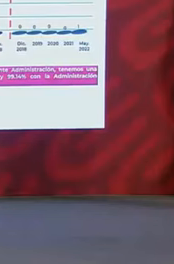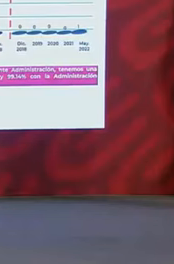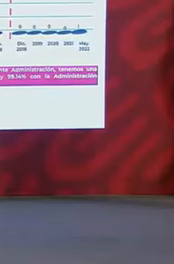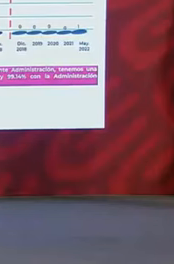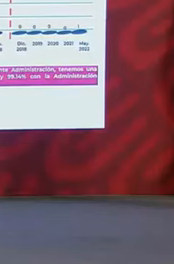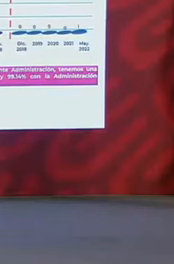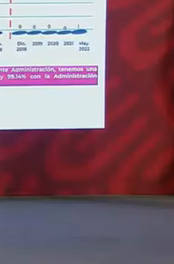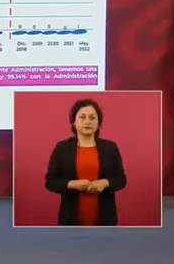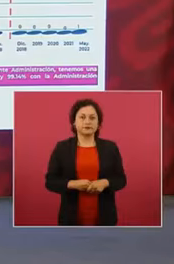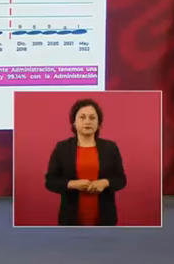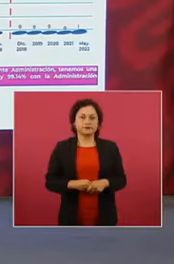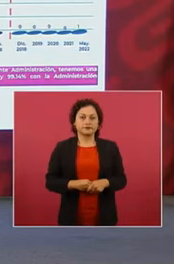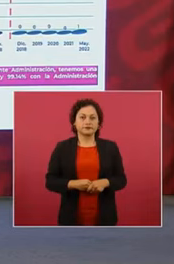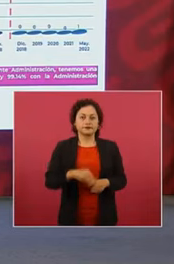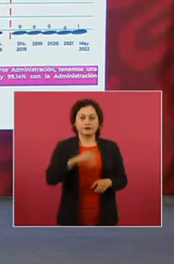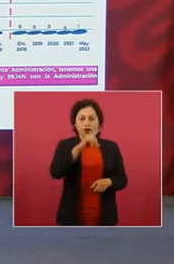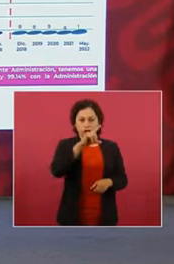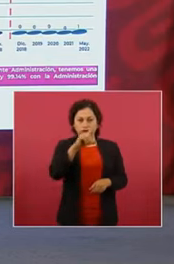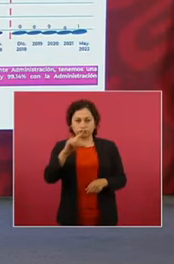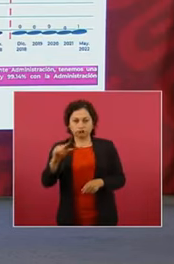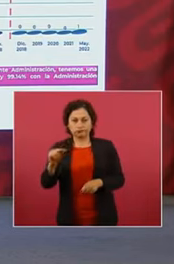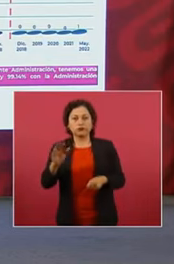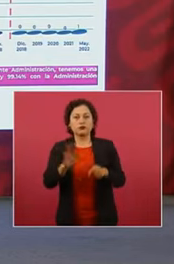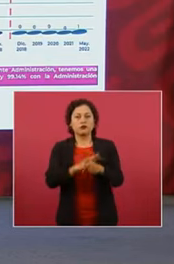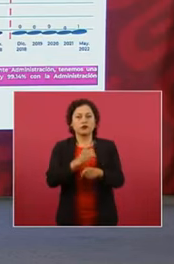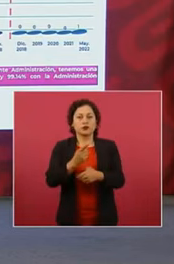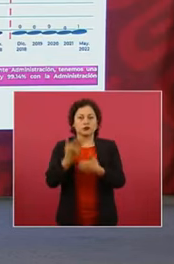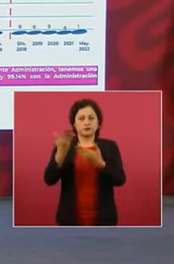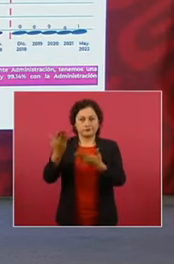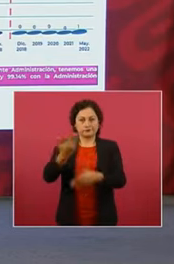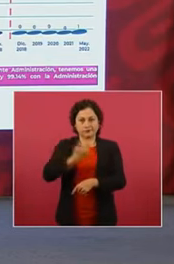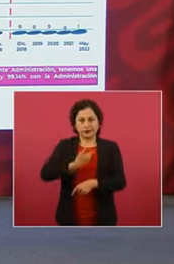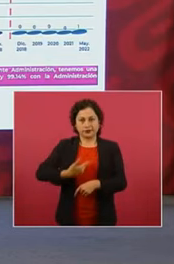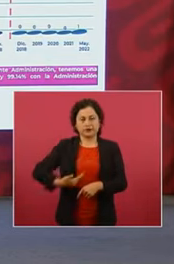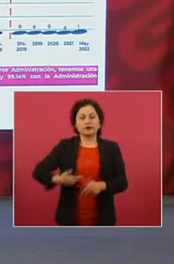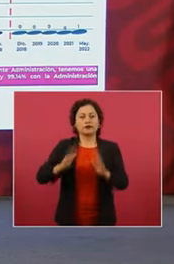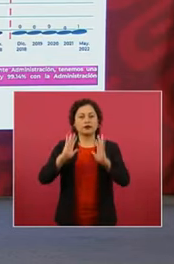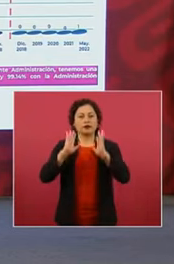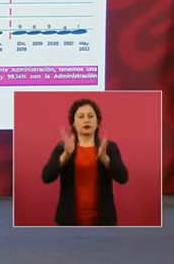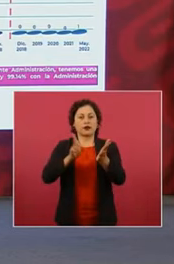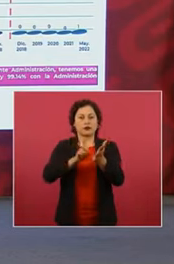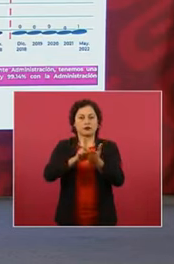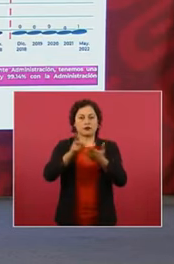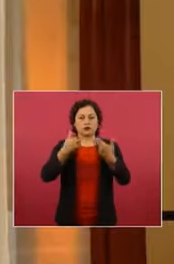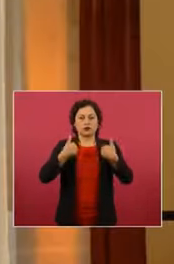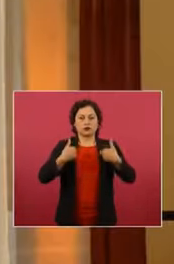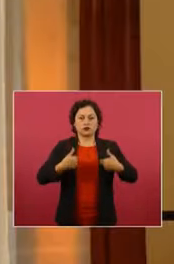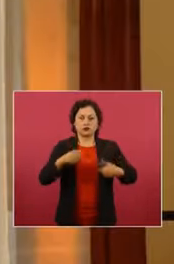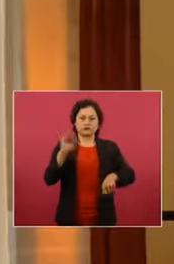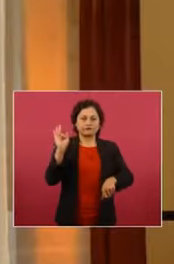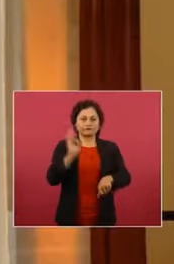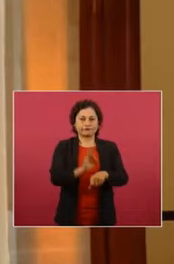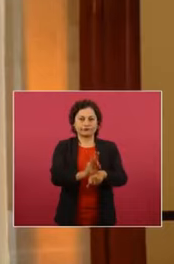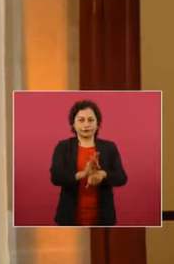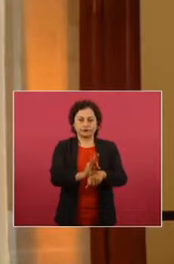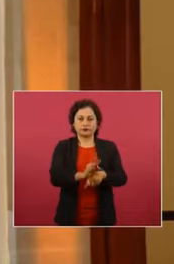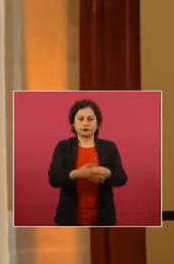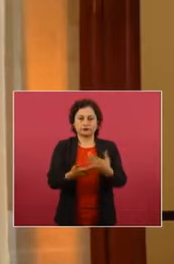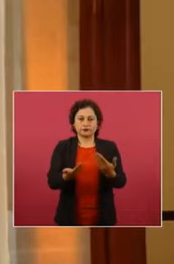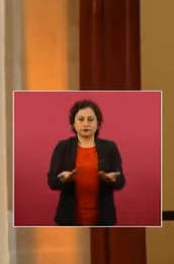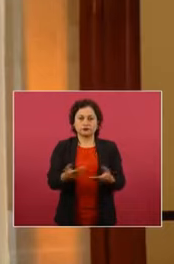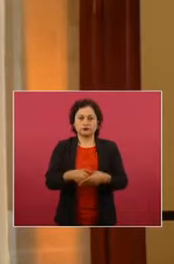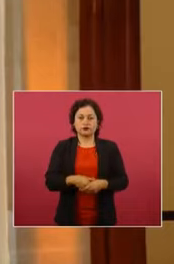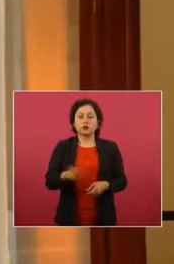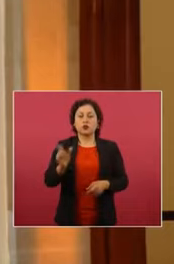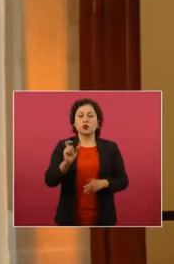a los derechos humanos. Aquí el número de cuando se inició esta actividad contra la